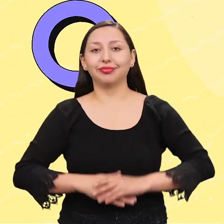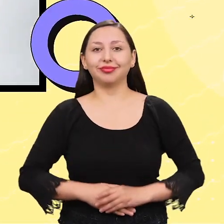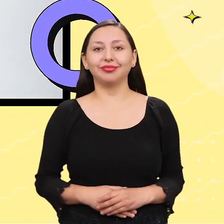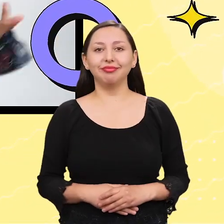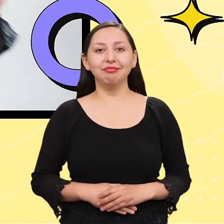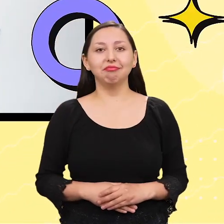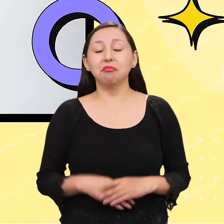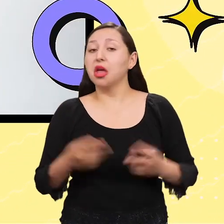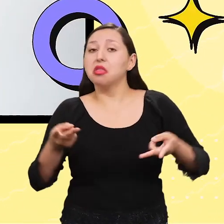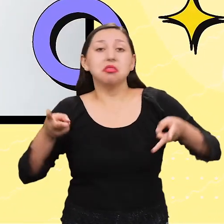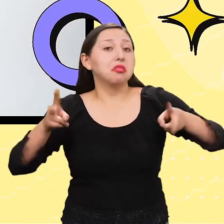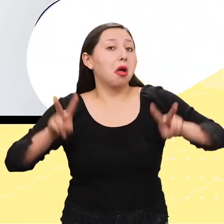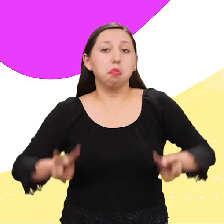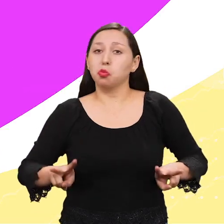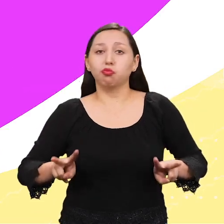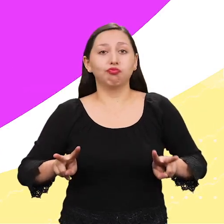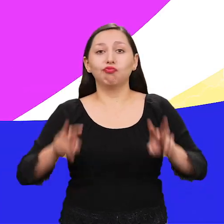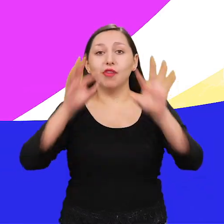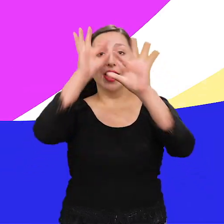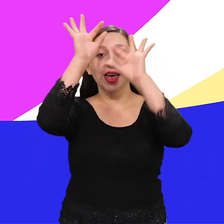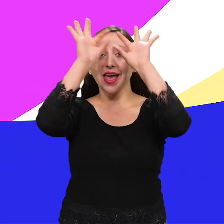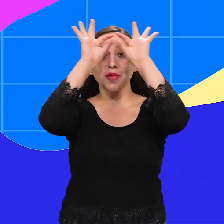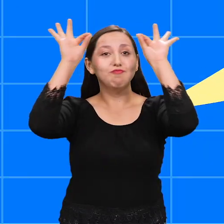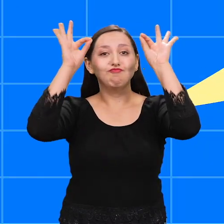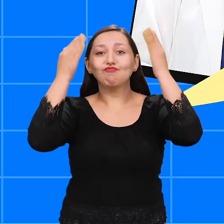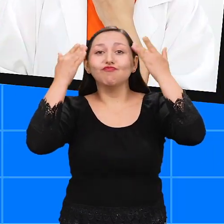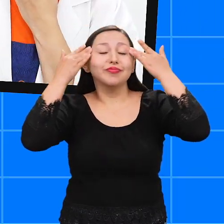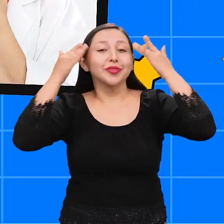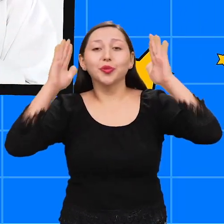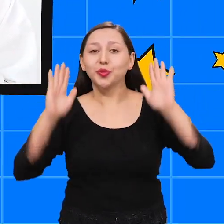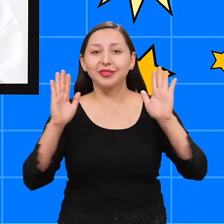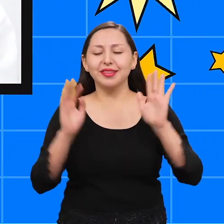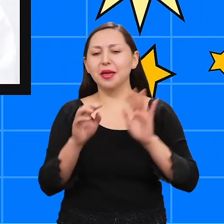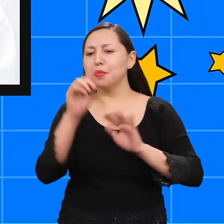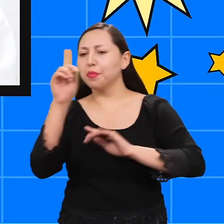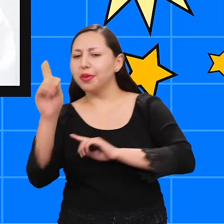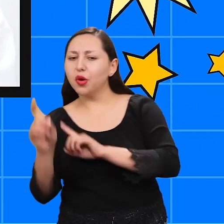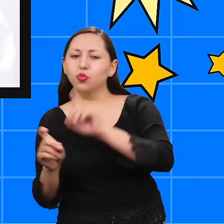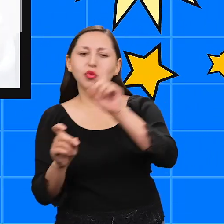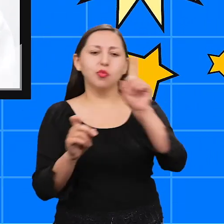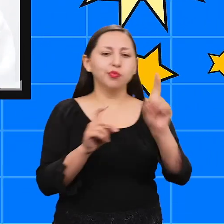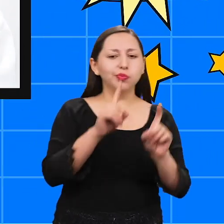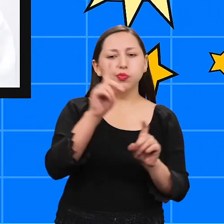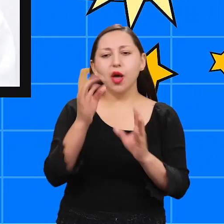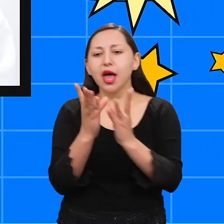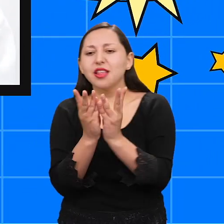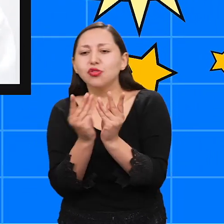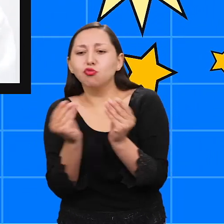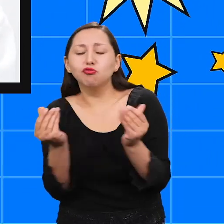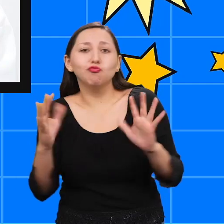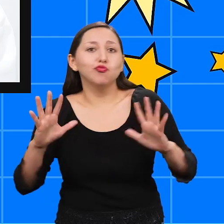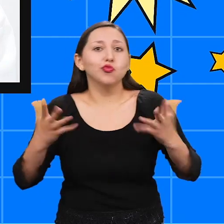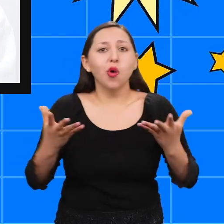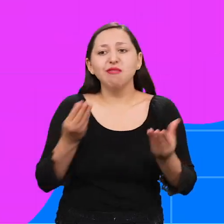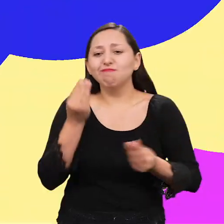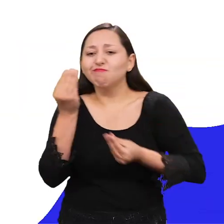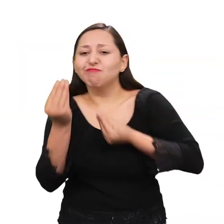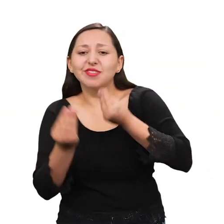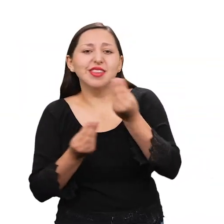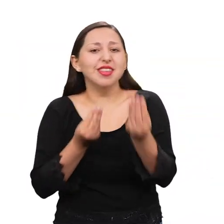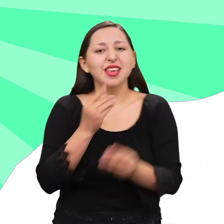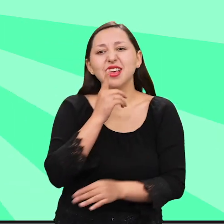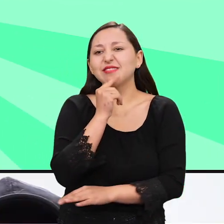Yo tampoco lo sé, Eulali. Hay tantas preguntas por resolver. ¿Ahora qué hago?